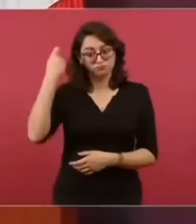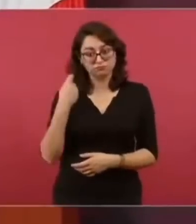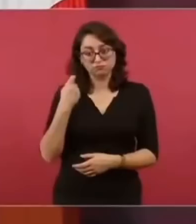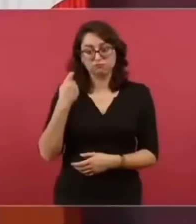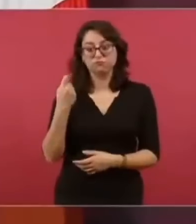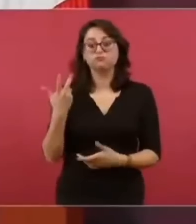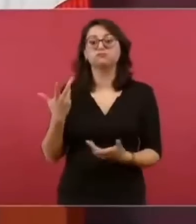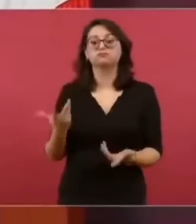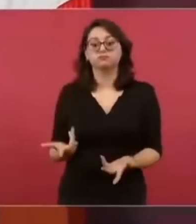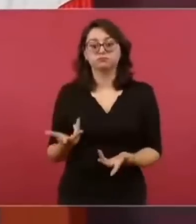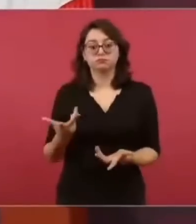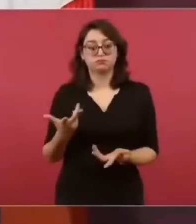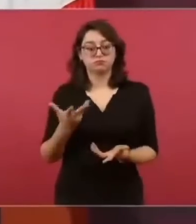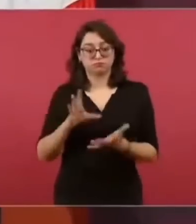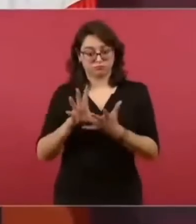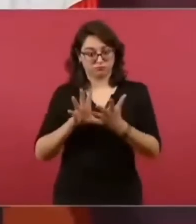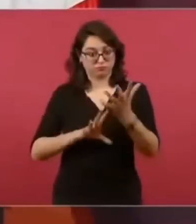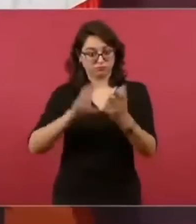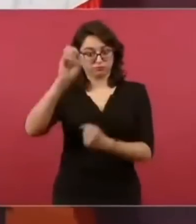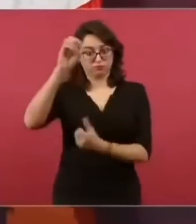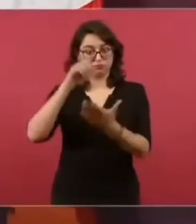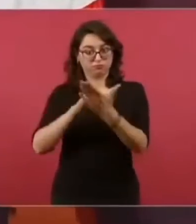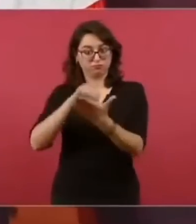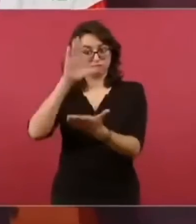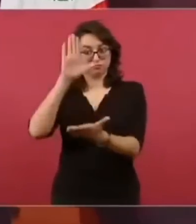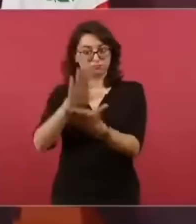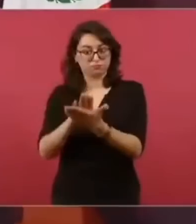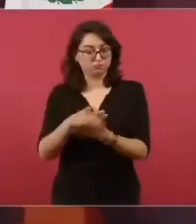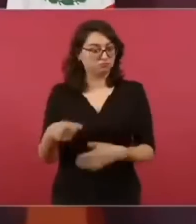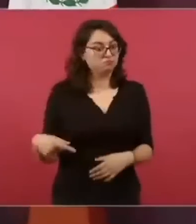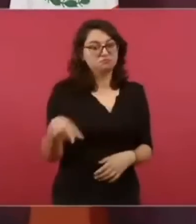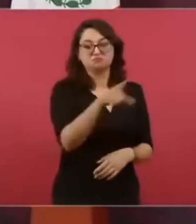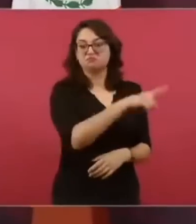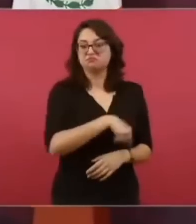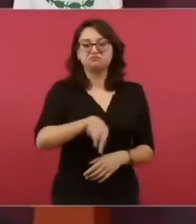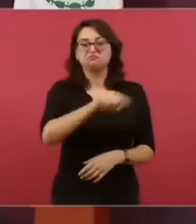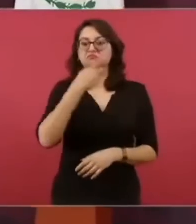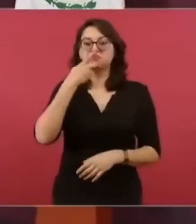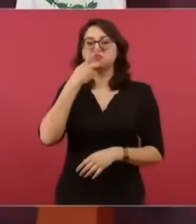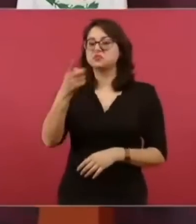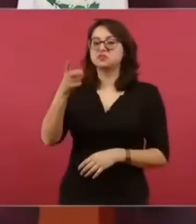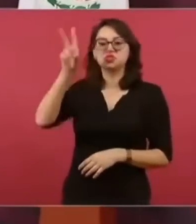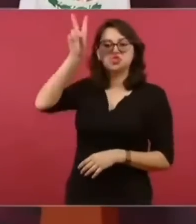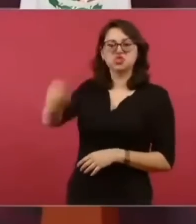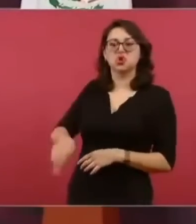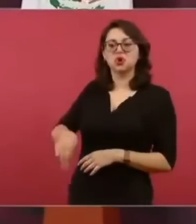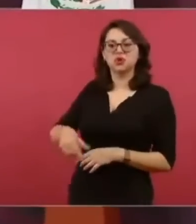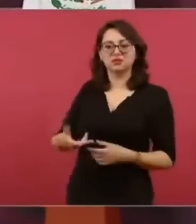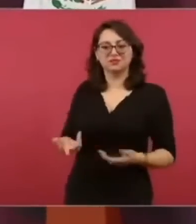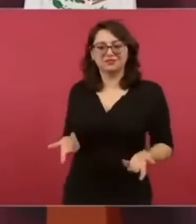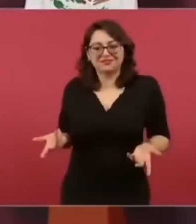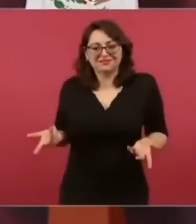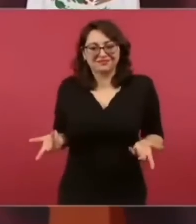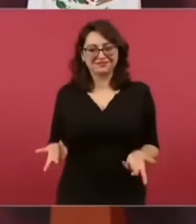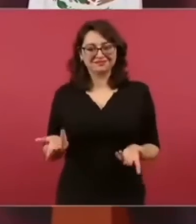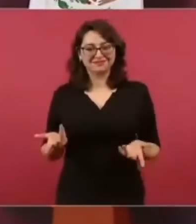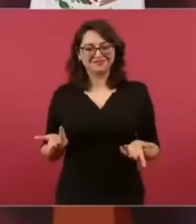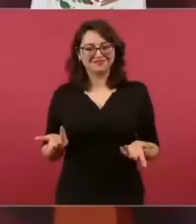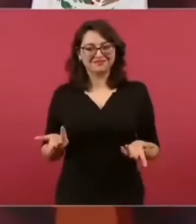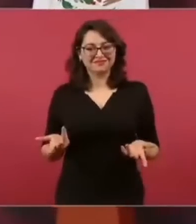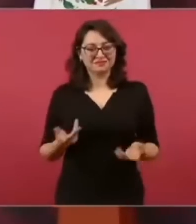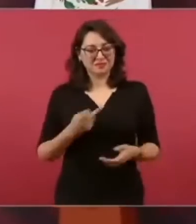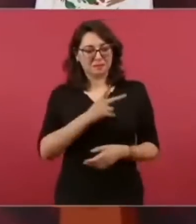Ahora les voy a dar el número de votos. ¿Cómo votó el PAN?